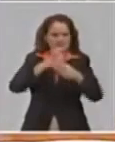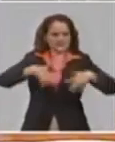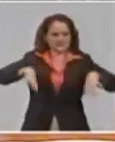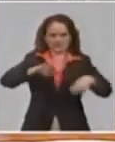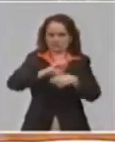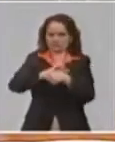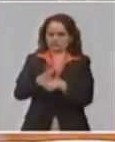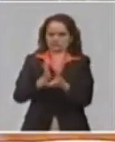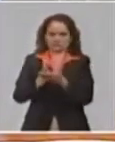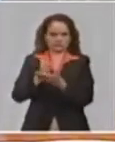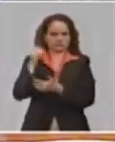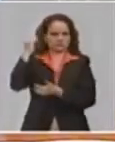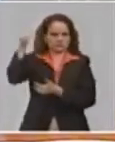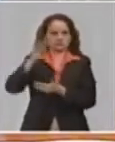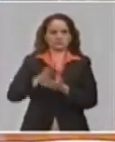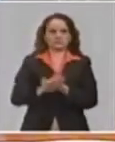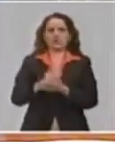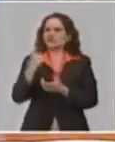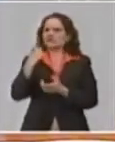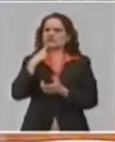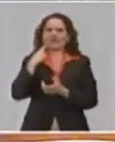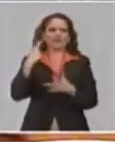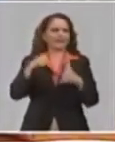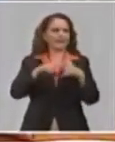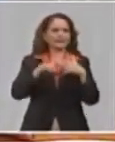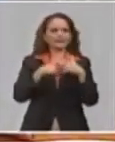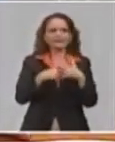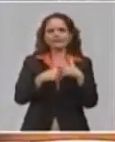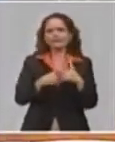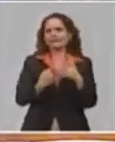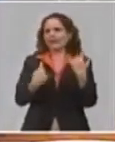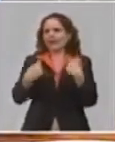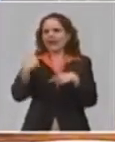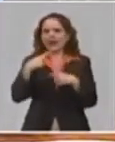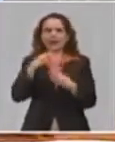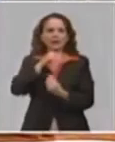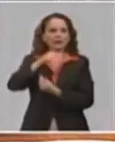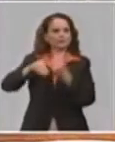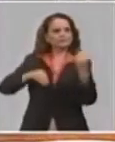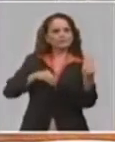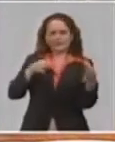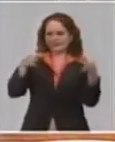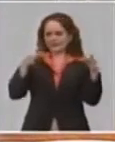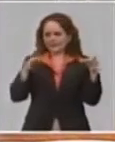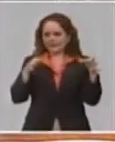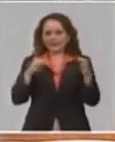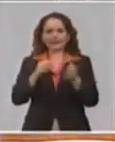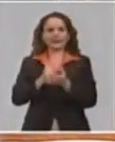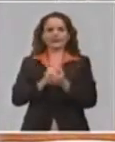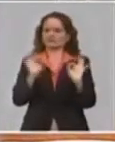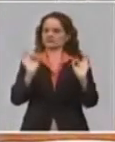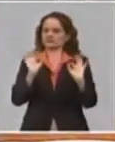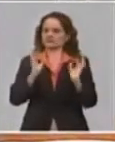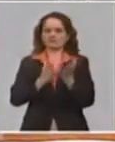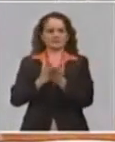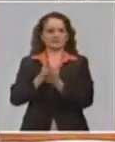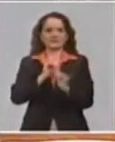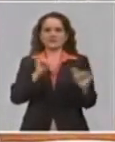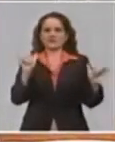tanto, no hay que hacer ninguna gestión adicional, no hay que hacer ningún trámite, se mantiene hasta ahora.